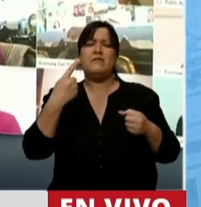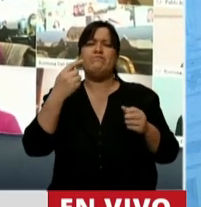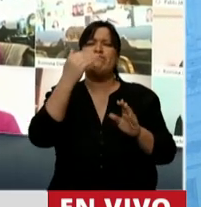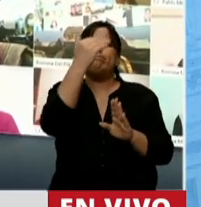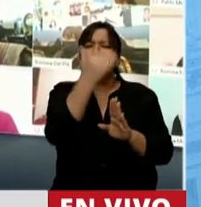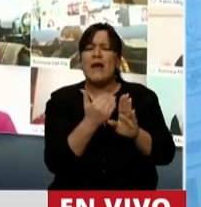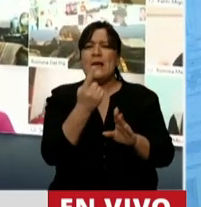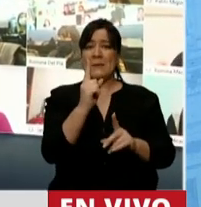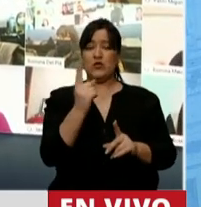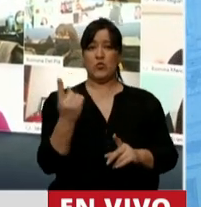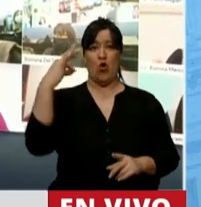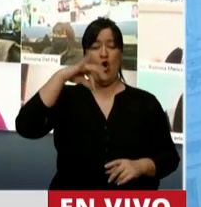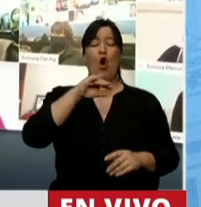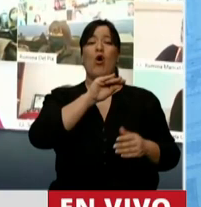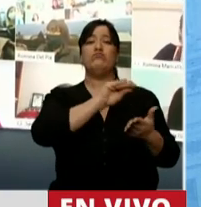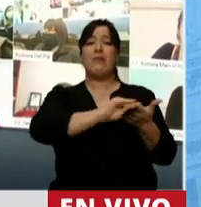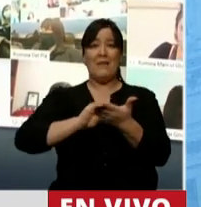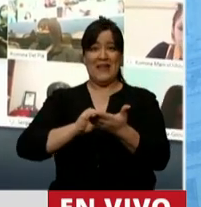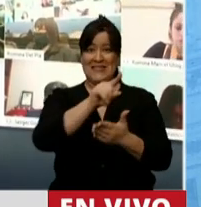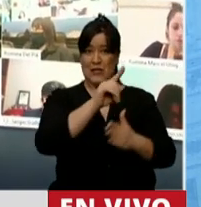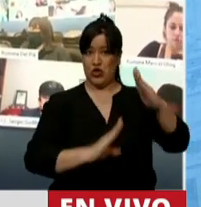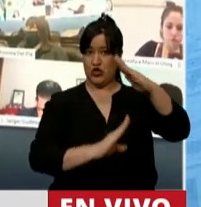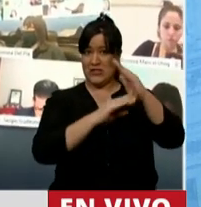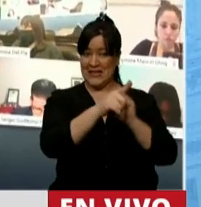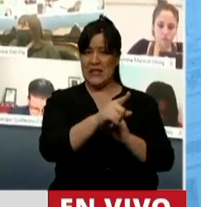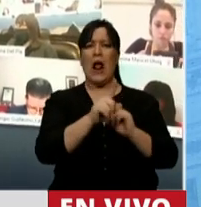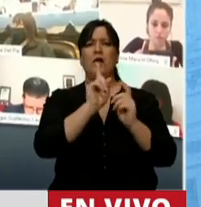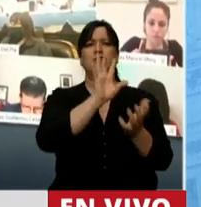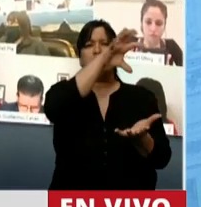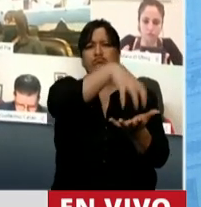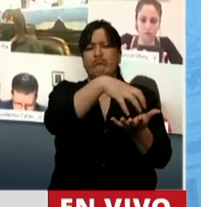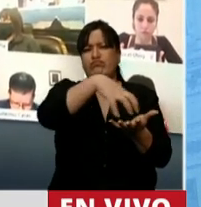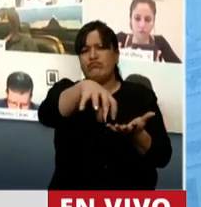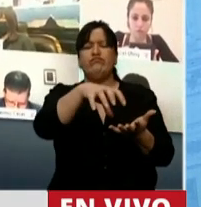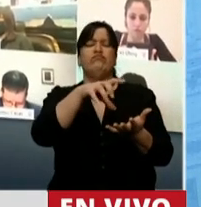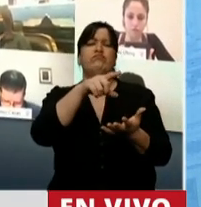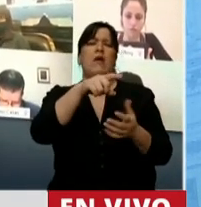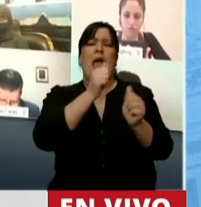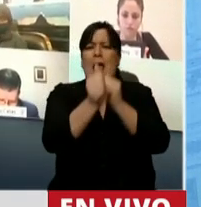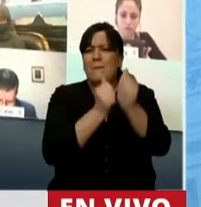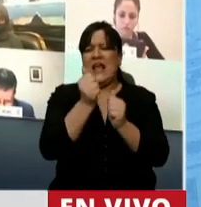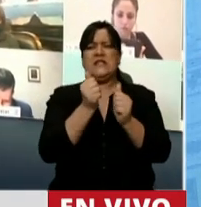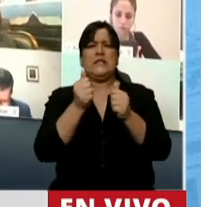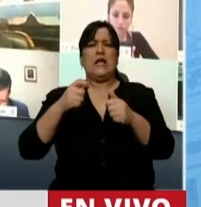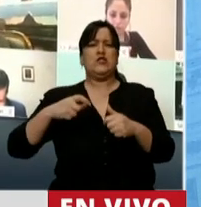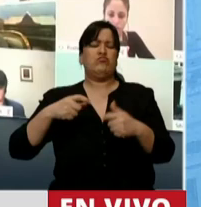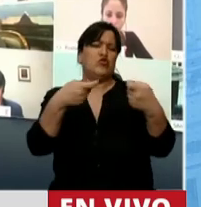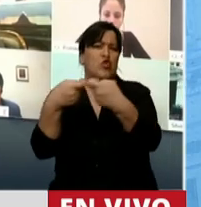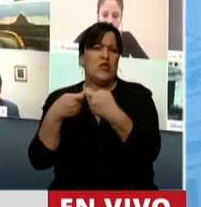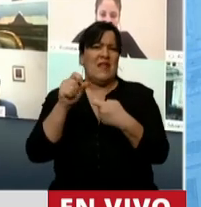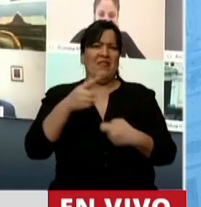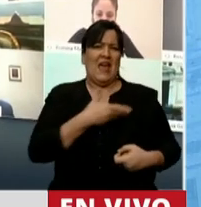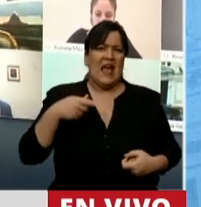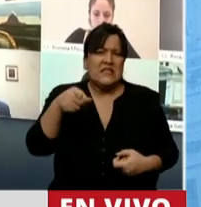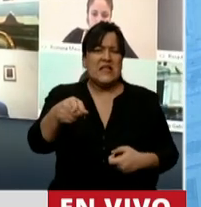de los salarios más altos de la administración central, organismos descentralizados, empresas, sociedad del Estado, entes públicos